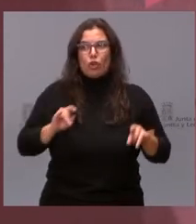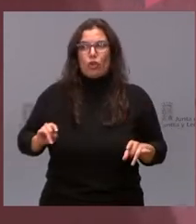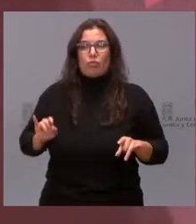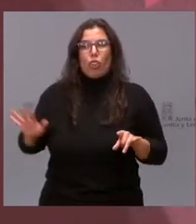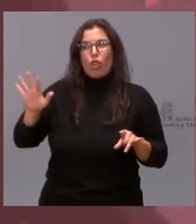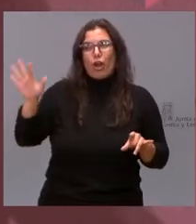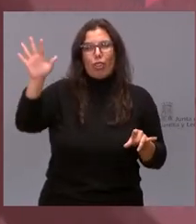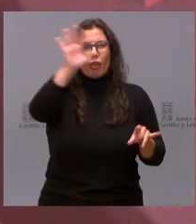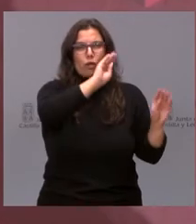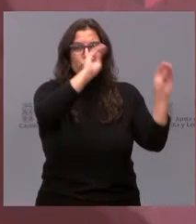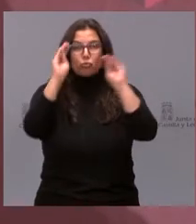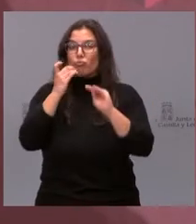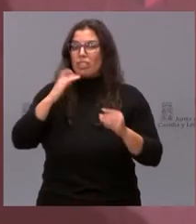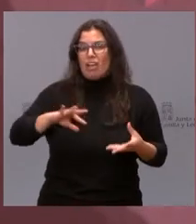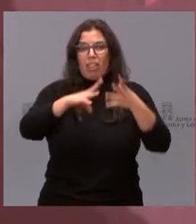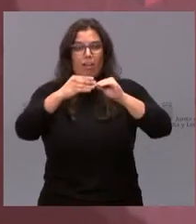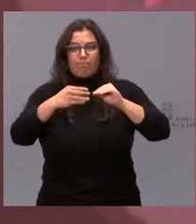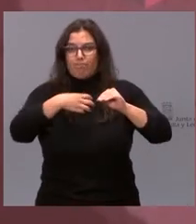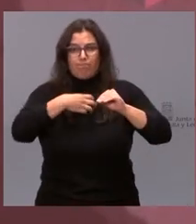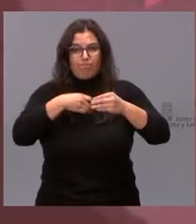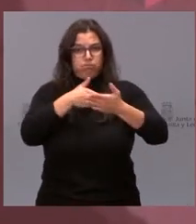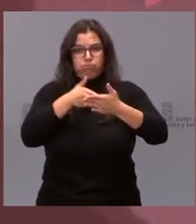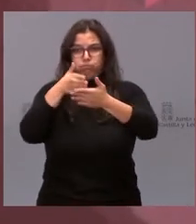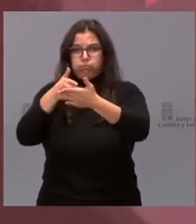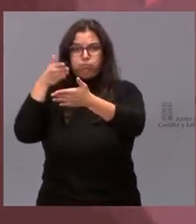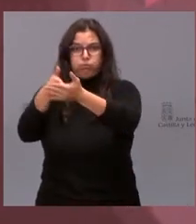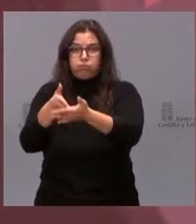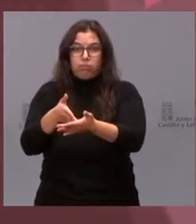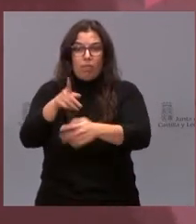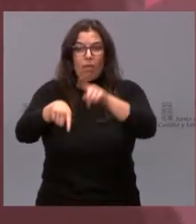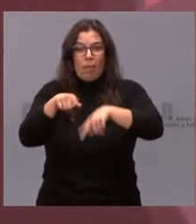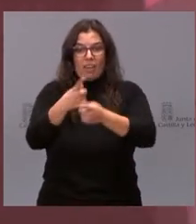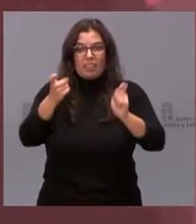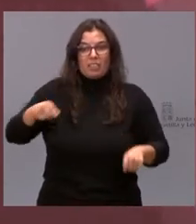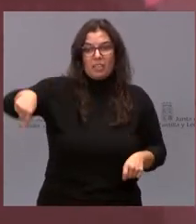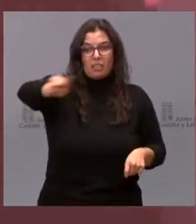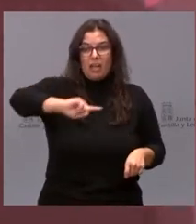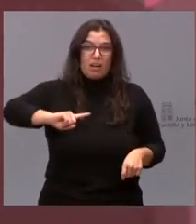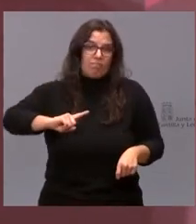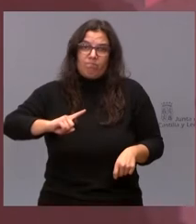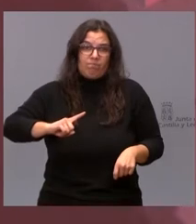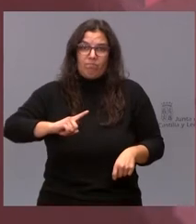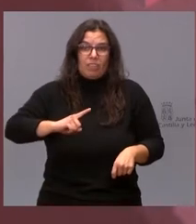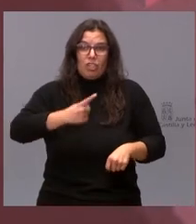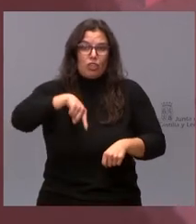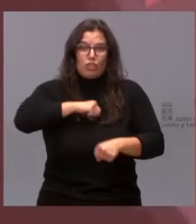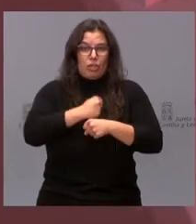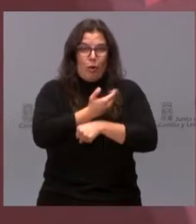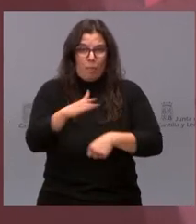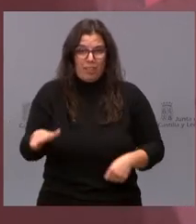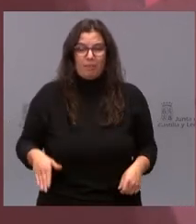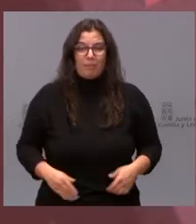de adaptarnos a las necesidades que tienen las personas en el territorio, hacemos mal nuestro trabajo.